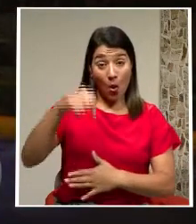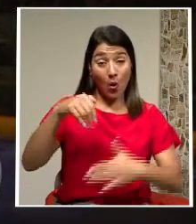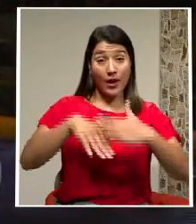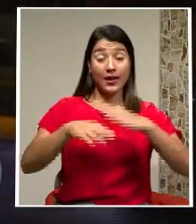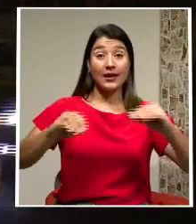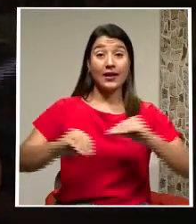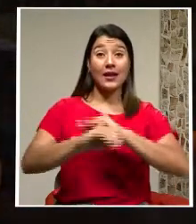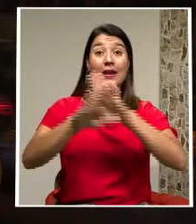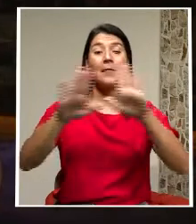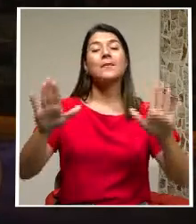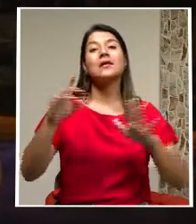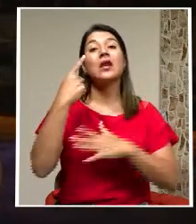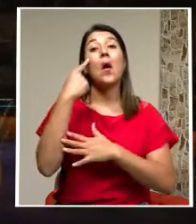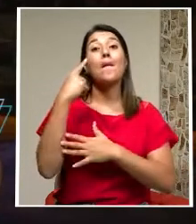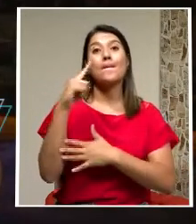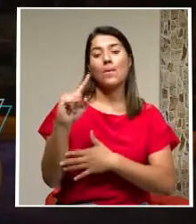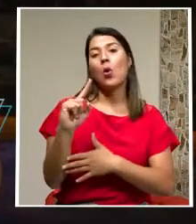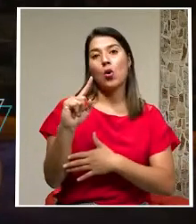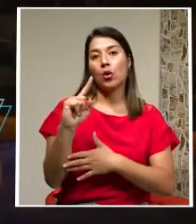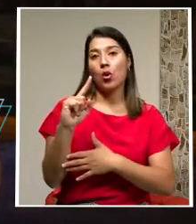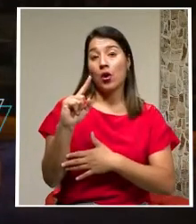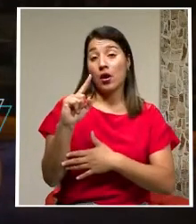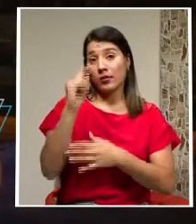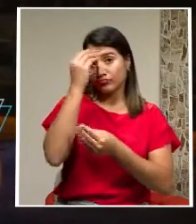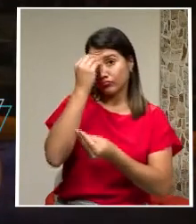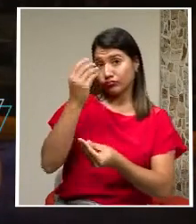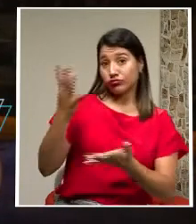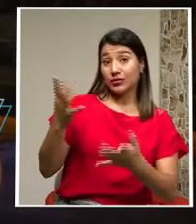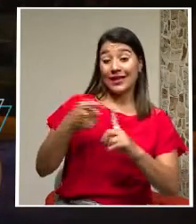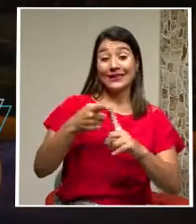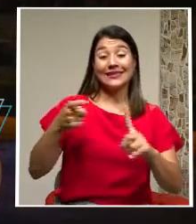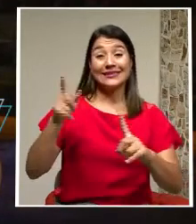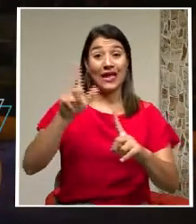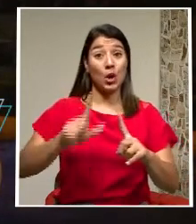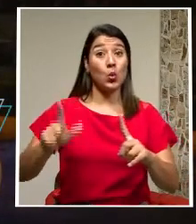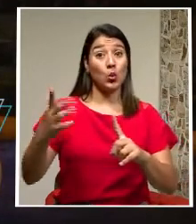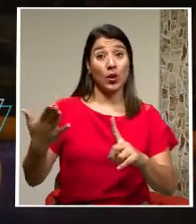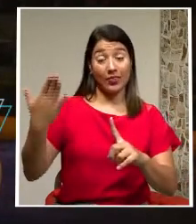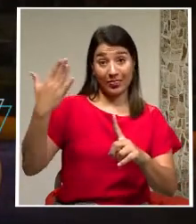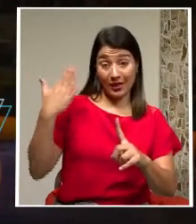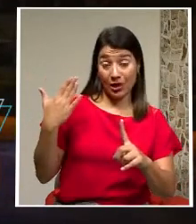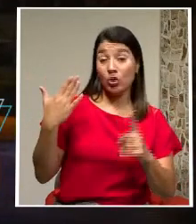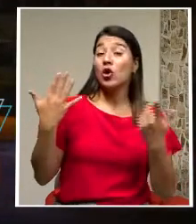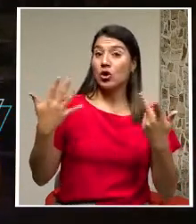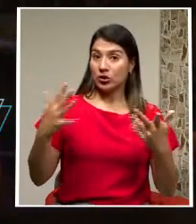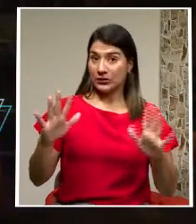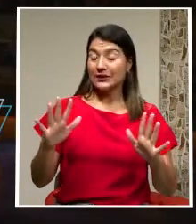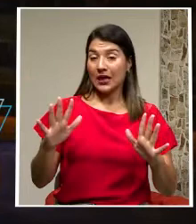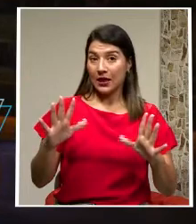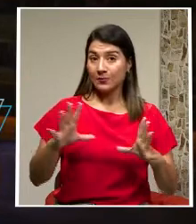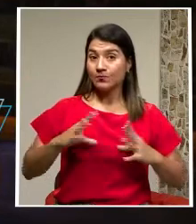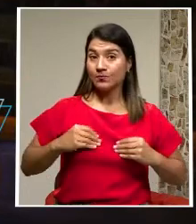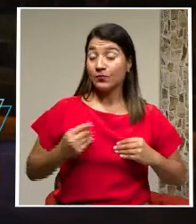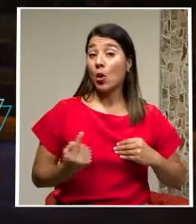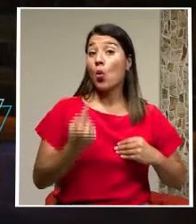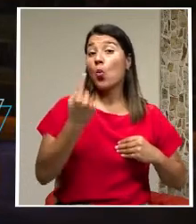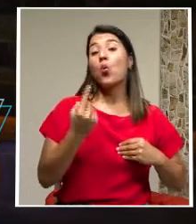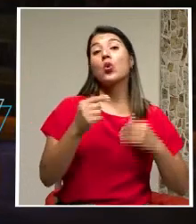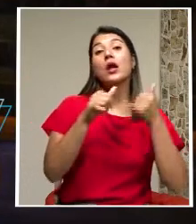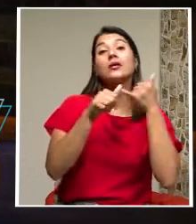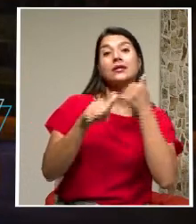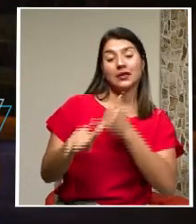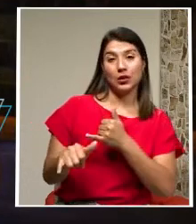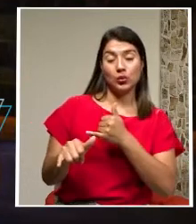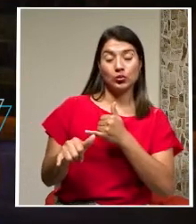a través de un comunicado de prensa que desde el lunes anterior ellos recibieron ya una solicitud o una